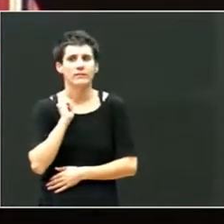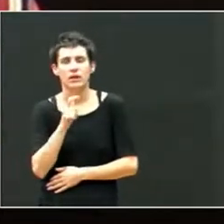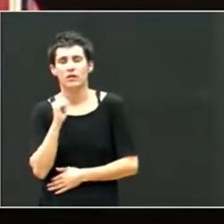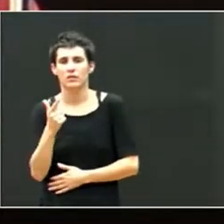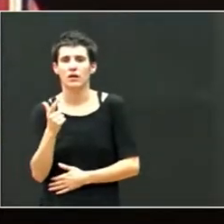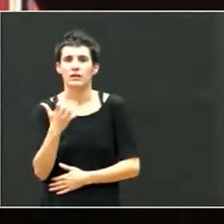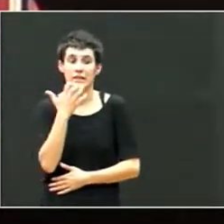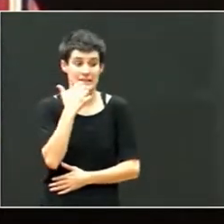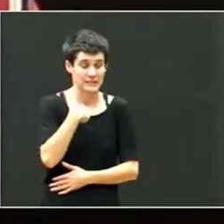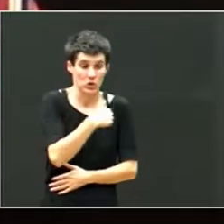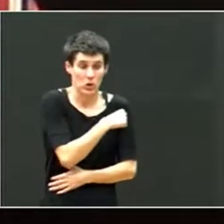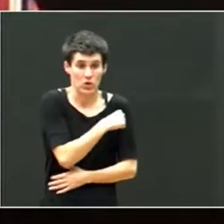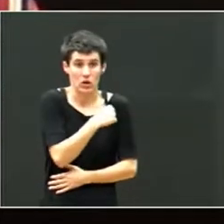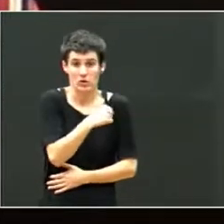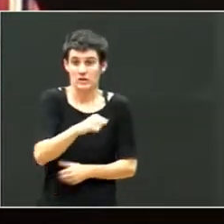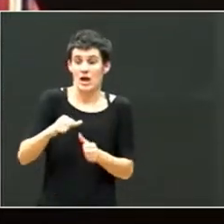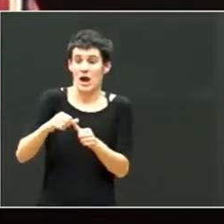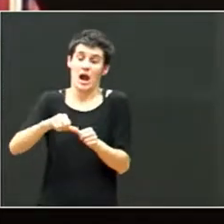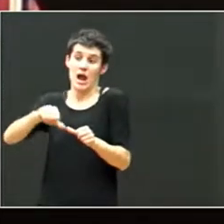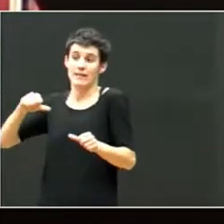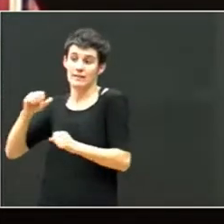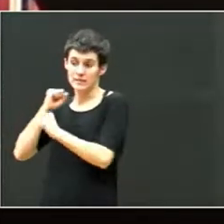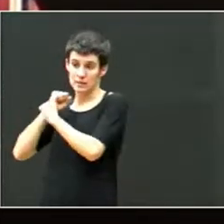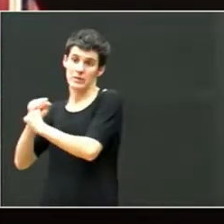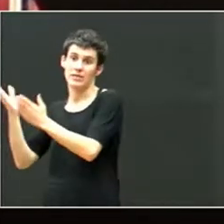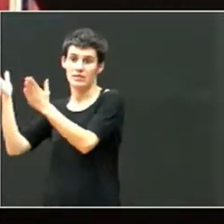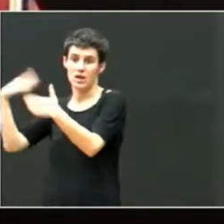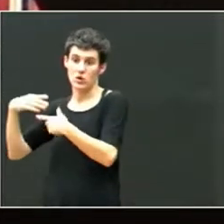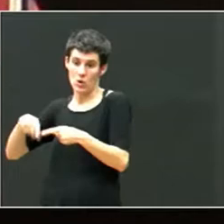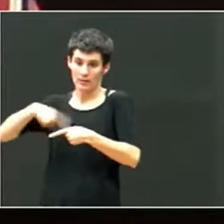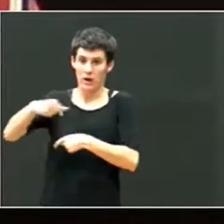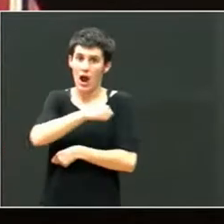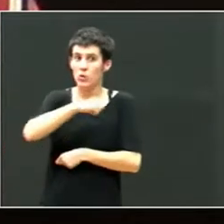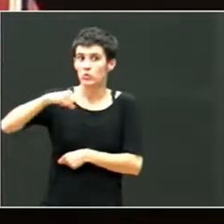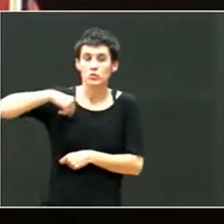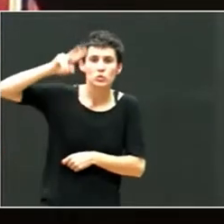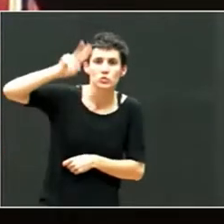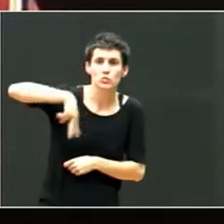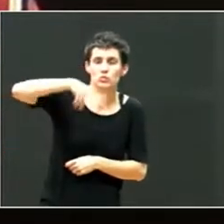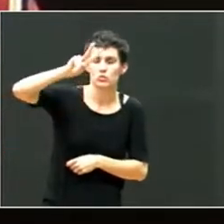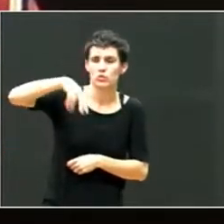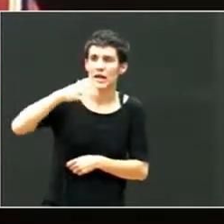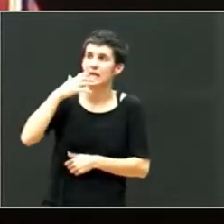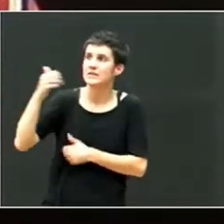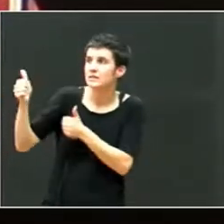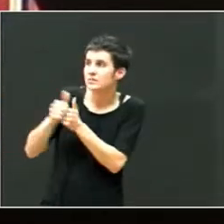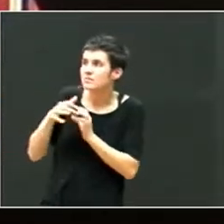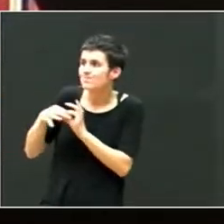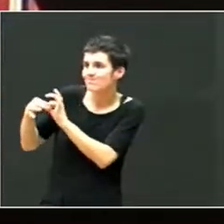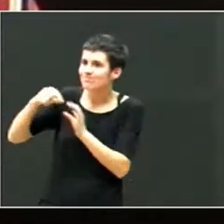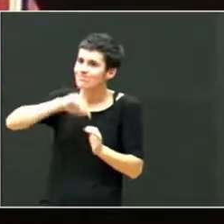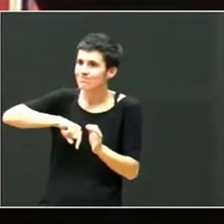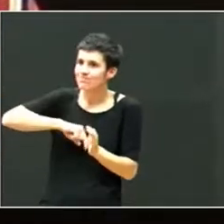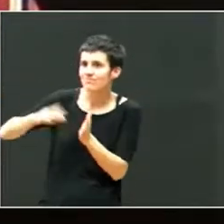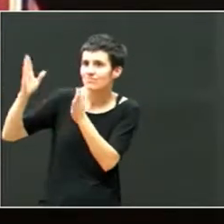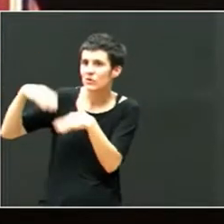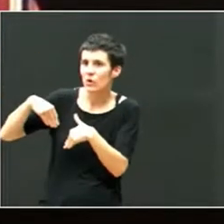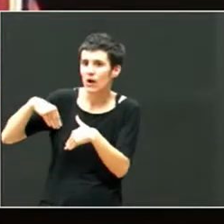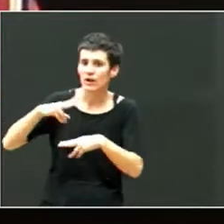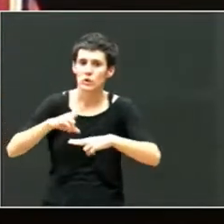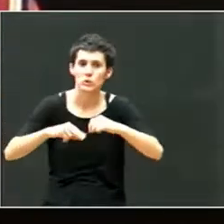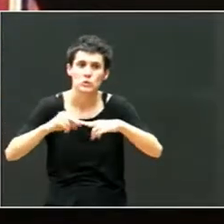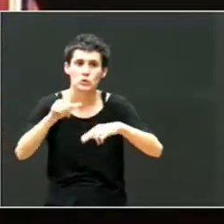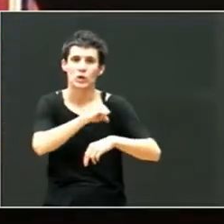autónomo si no se sido dependiente. Si tú no has tenido alguien a quien aferrarte, alguien a quien vincularte, luego no puedes construir